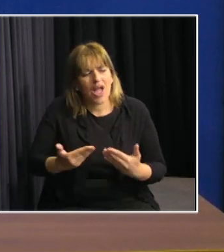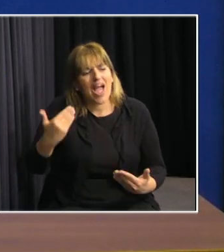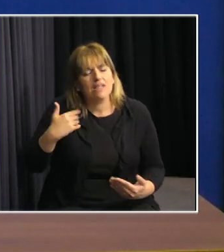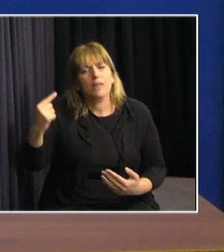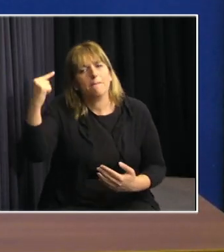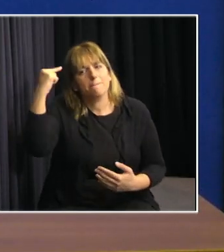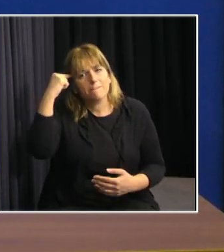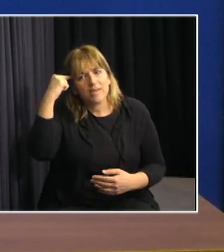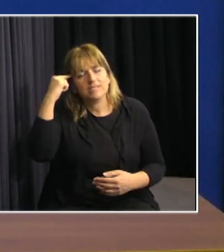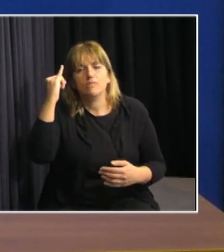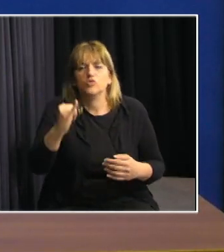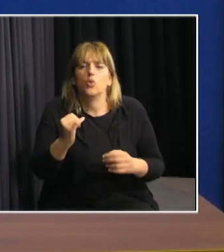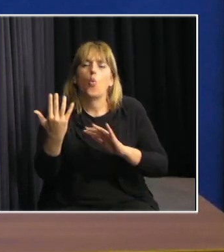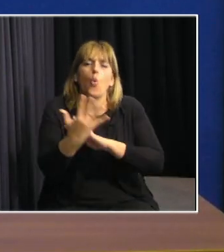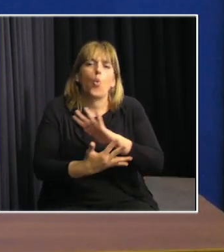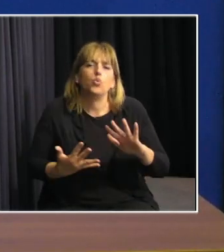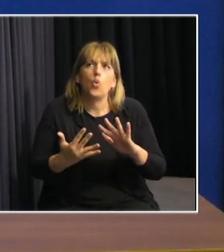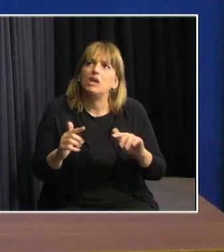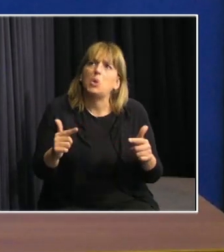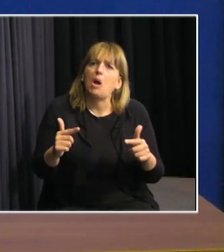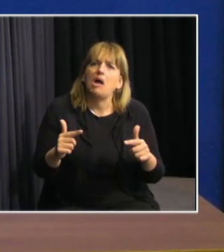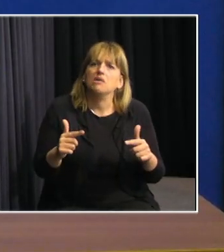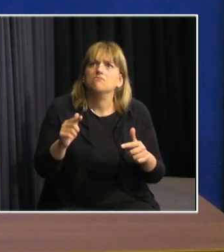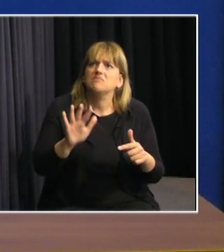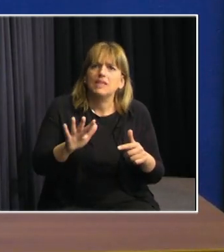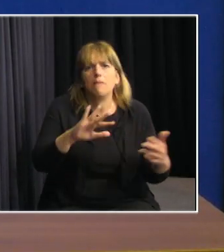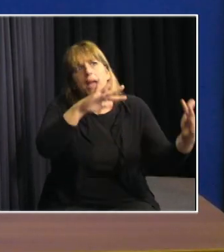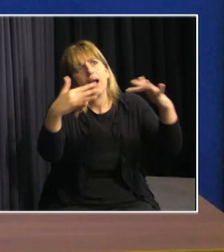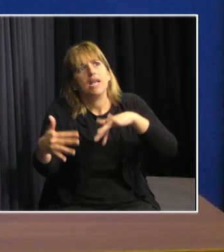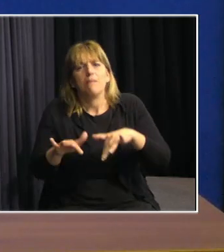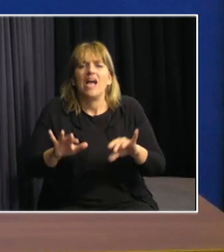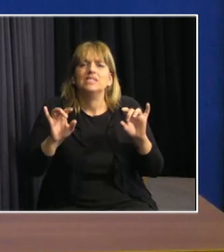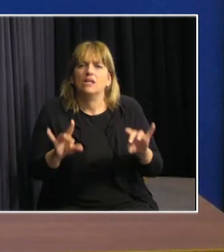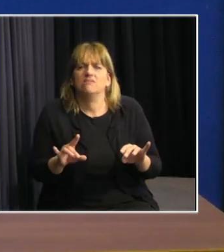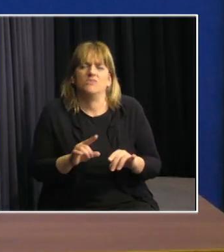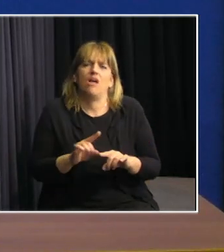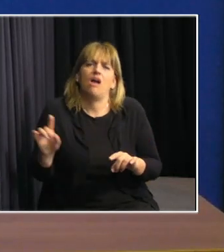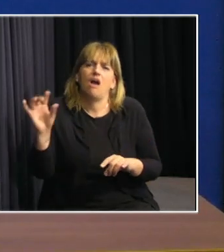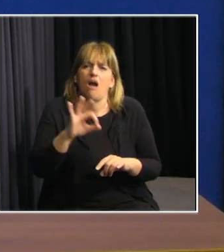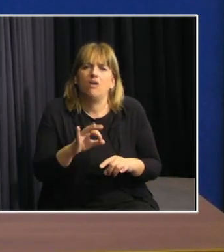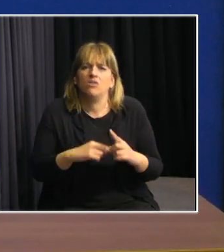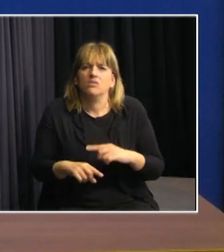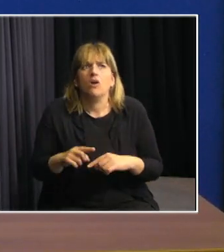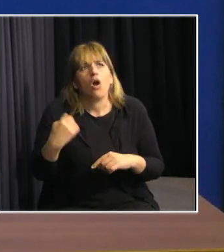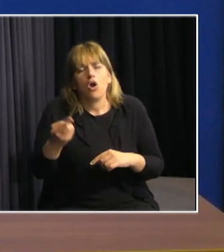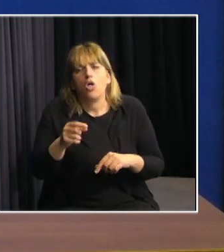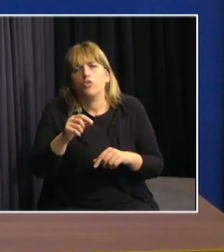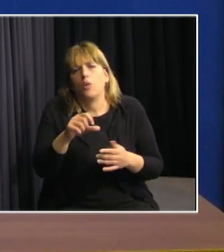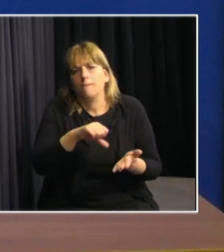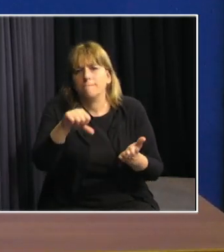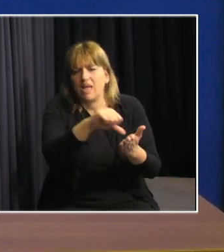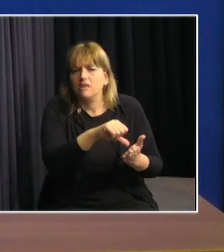que en el Uruguay no había grandes catástrofes naturales o cataclismos que en otros países